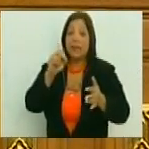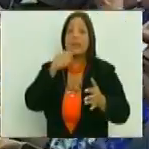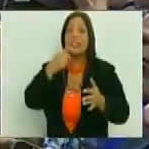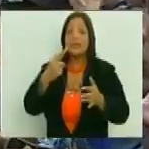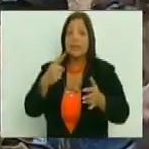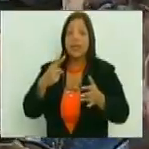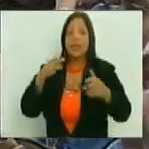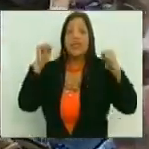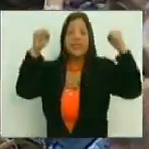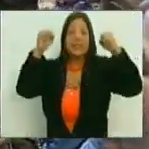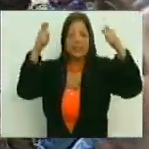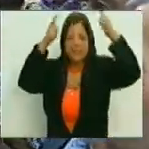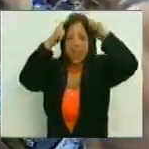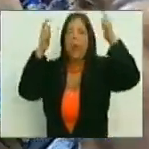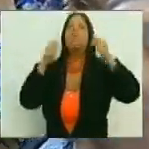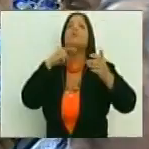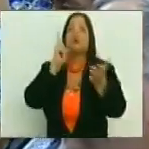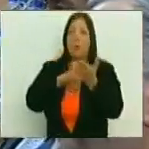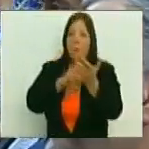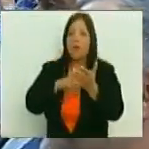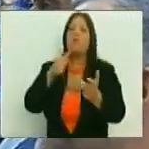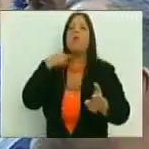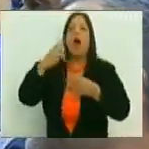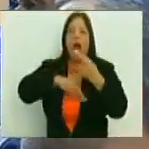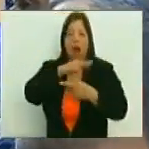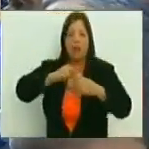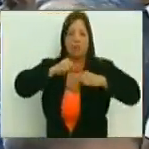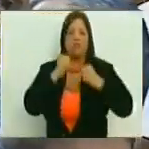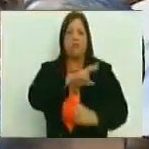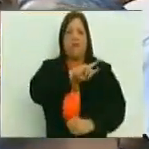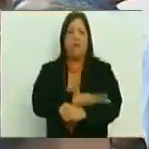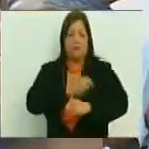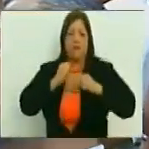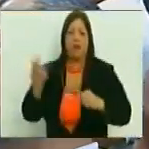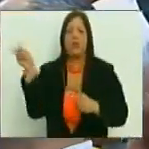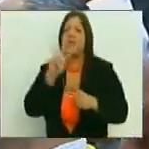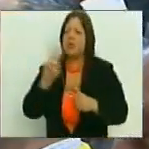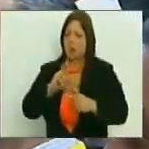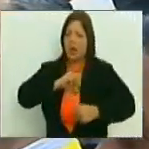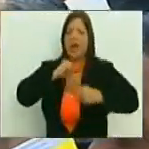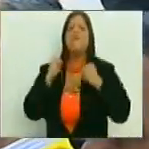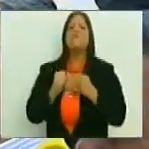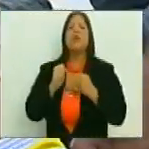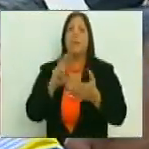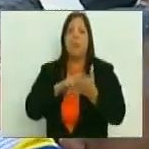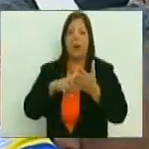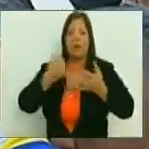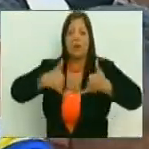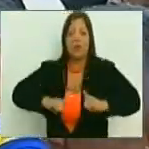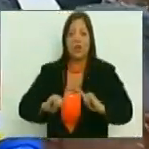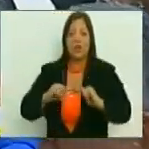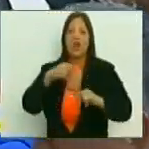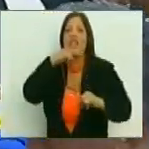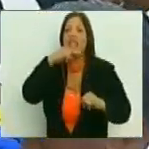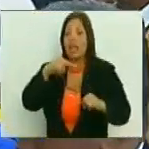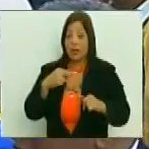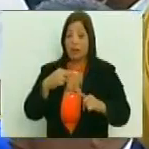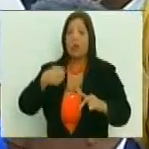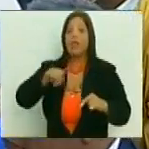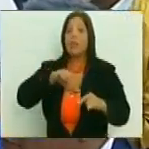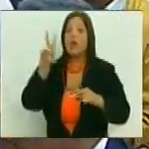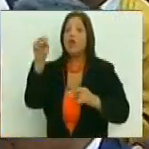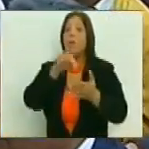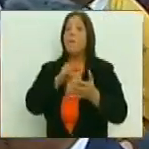decirle, padre libertador, te cumplimos, y tenemos patria consolidada para nosotros, y patria consolidada para nuestros hijos, y seremos capaces en el